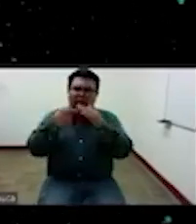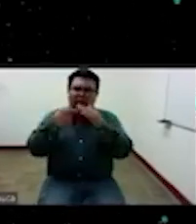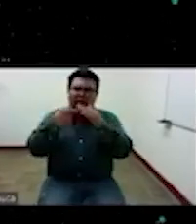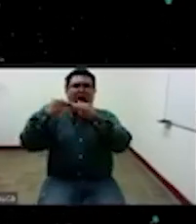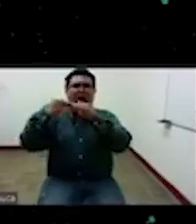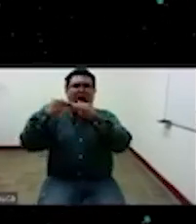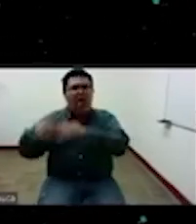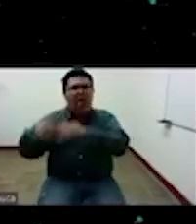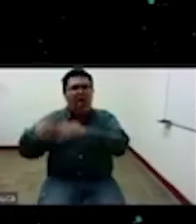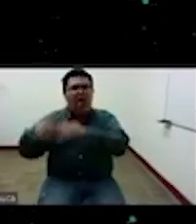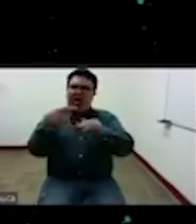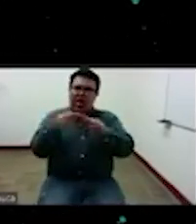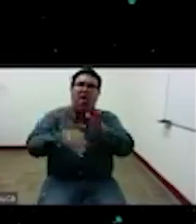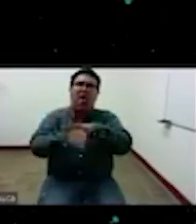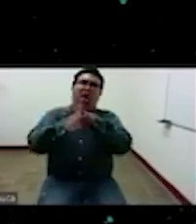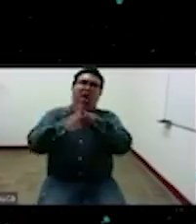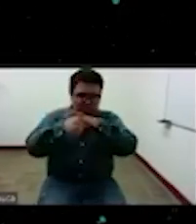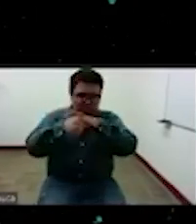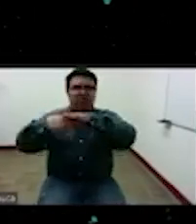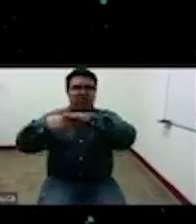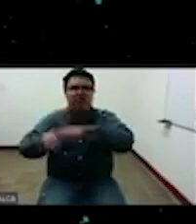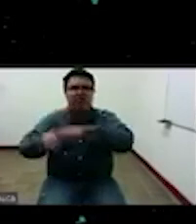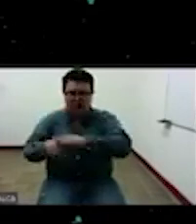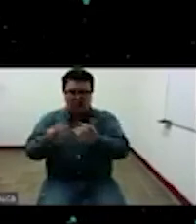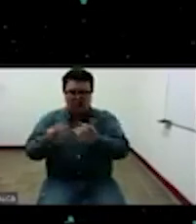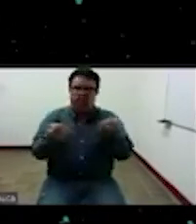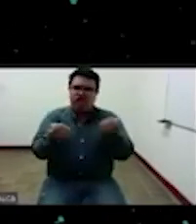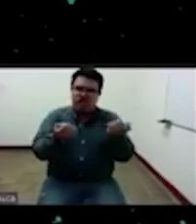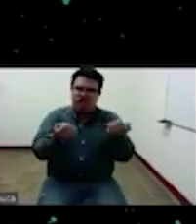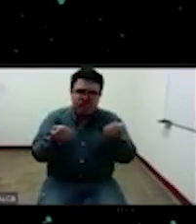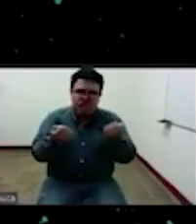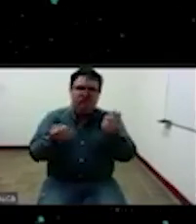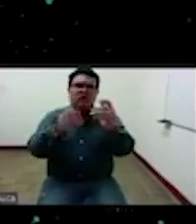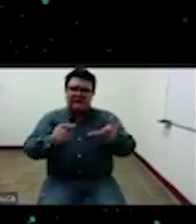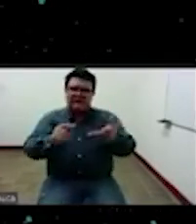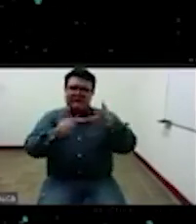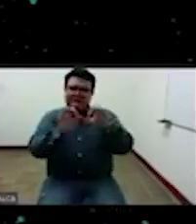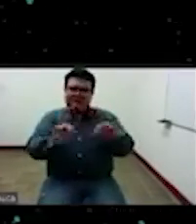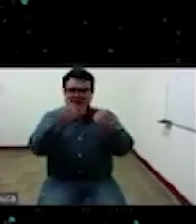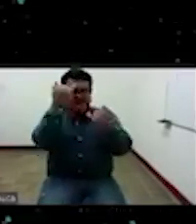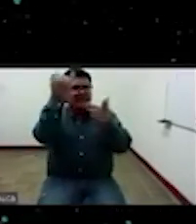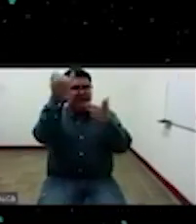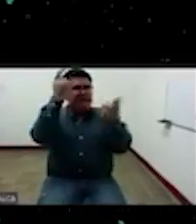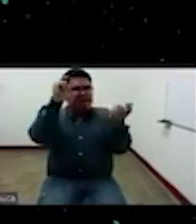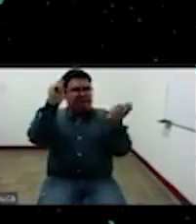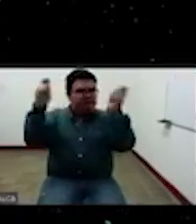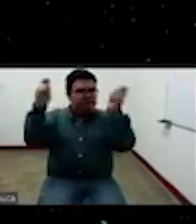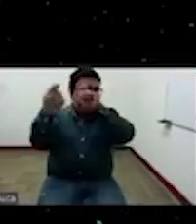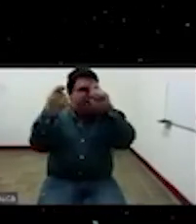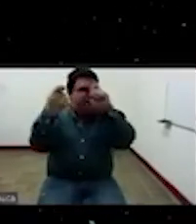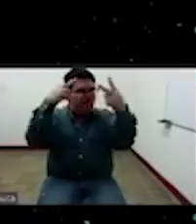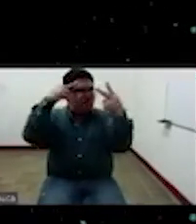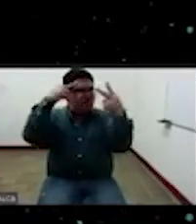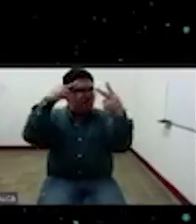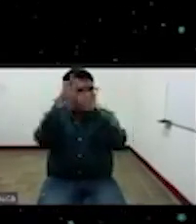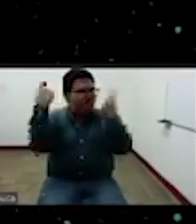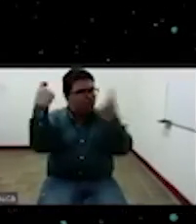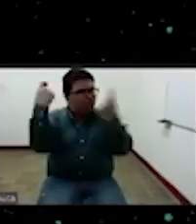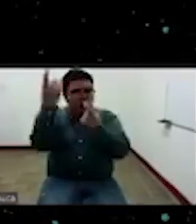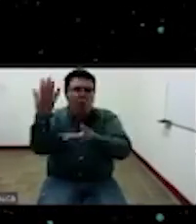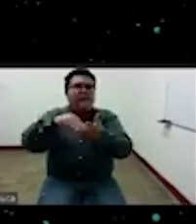que si ya sea la afirmación lo que pasaría es hacer una deconstrucción bueno se dice tenemos problemas de racismo